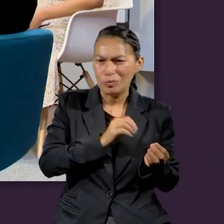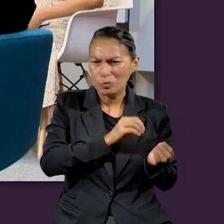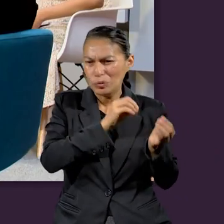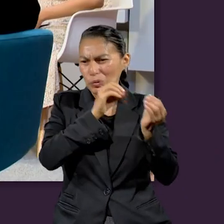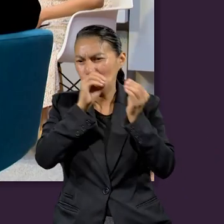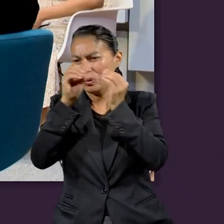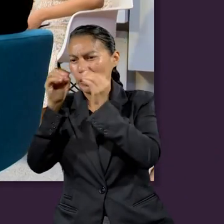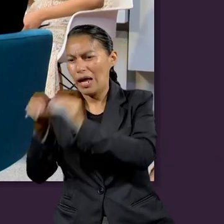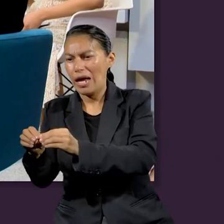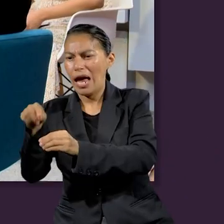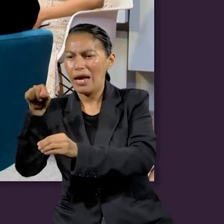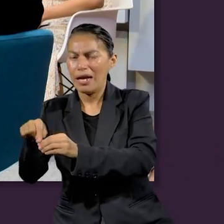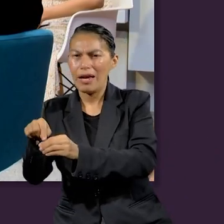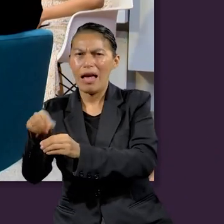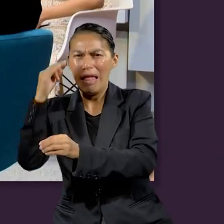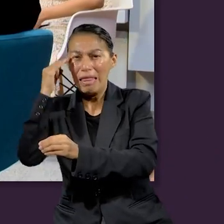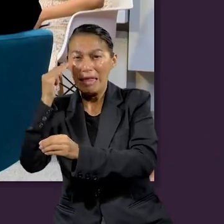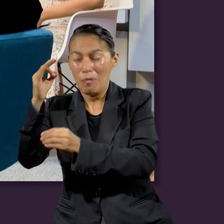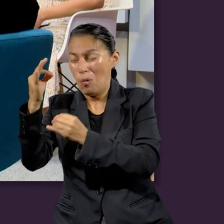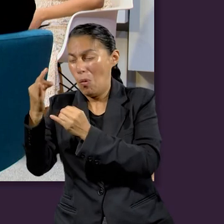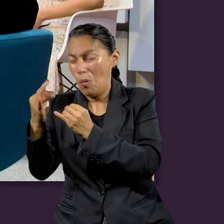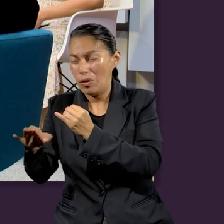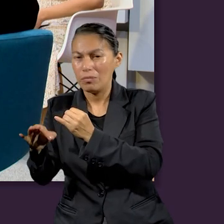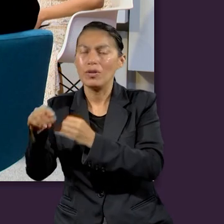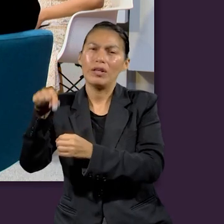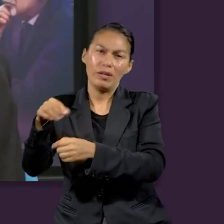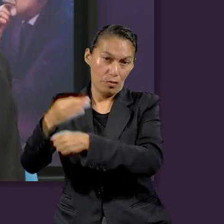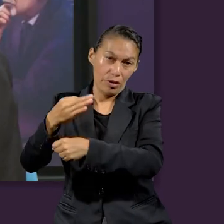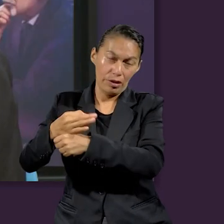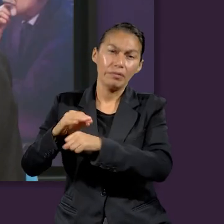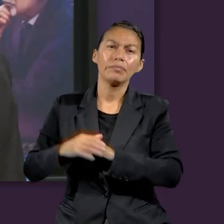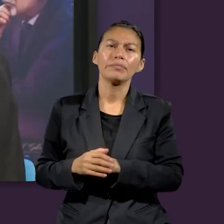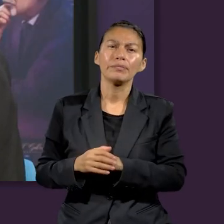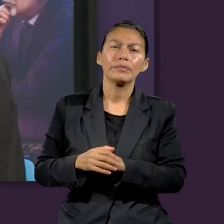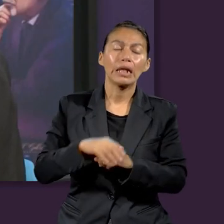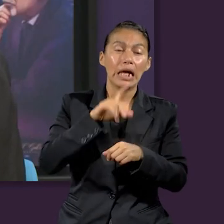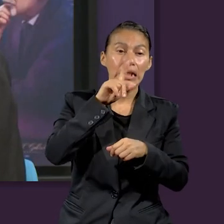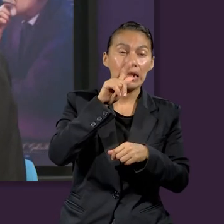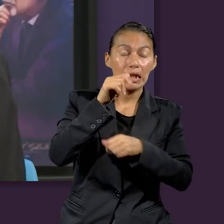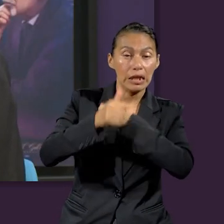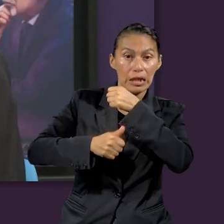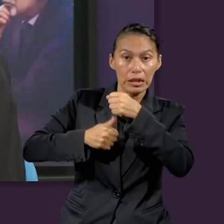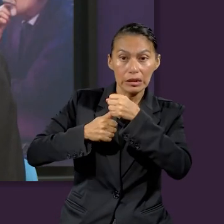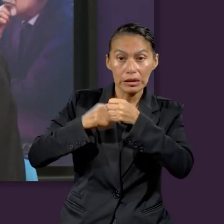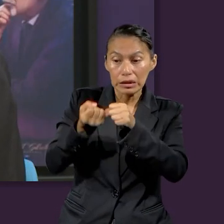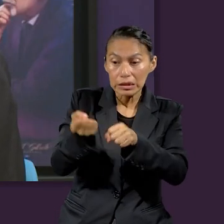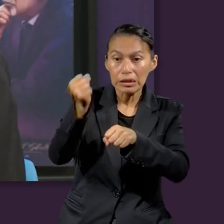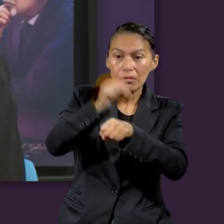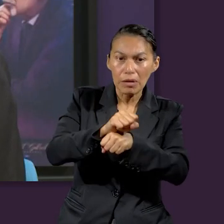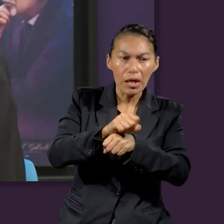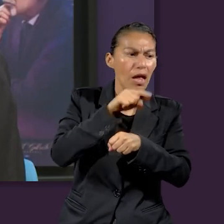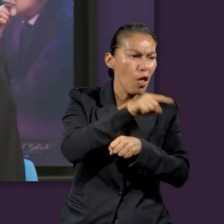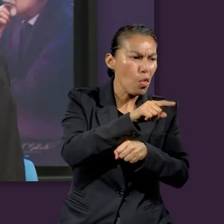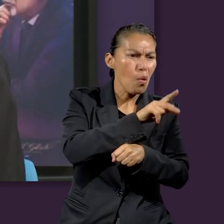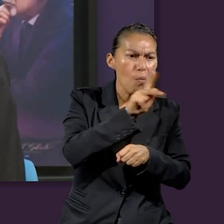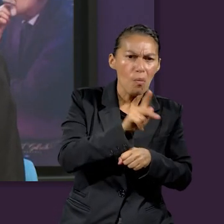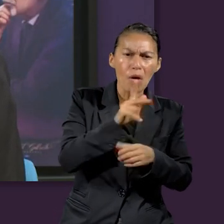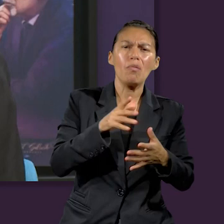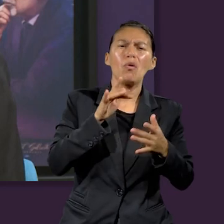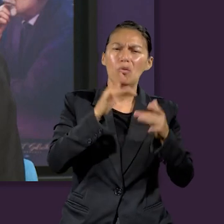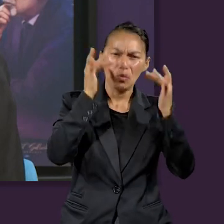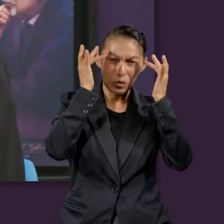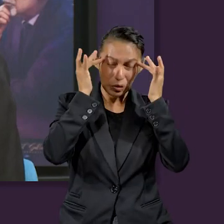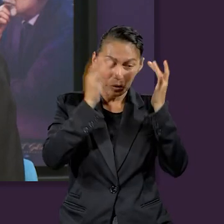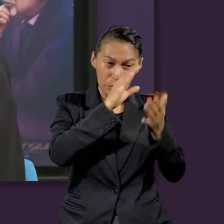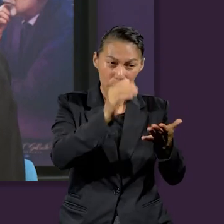tiempos, actualmente es lo que está pasando. Y continúa diciendo, 70 semanas están determinadas sobre tu pueblo y sobre tu santa